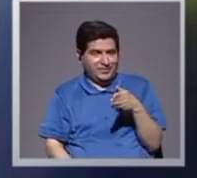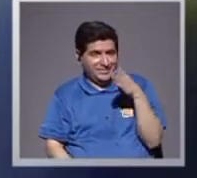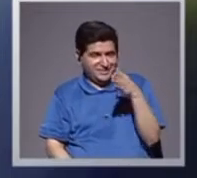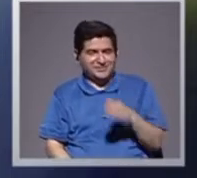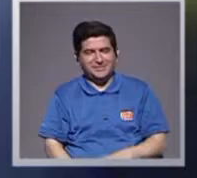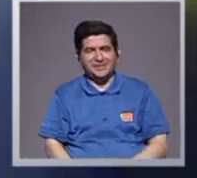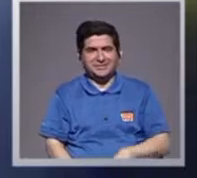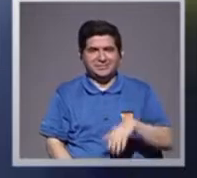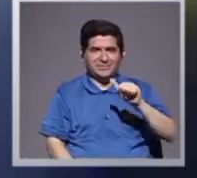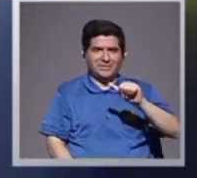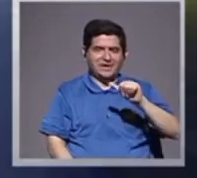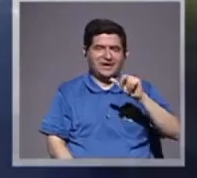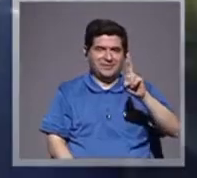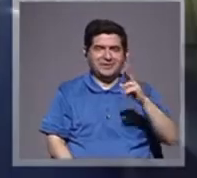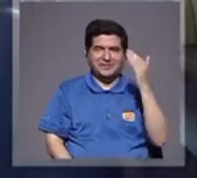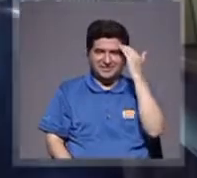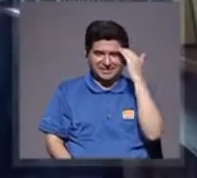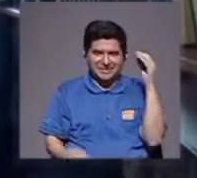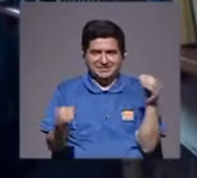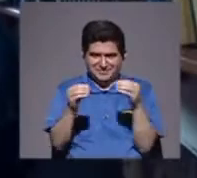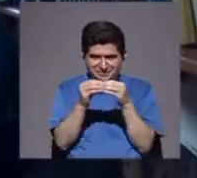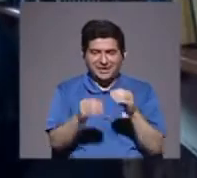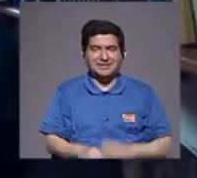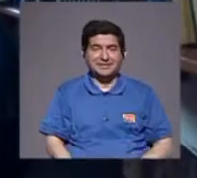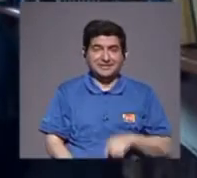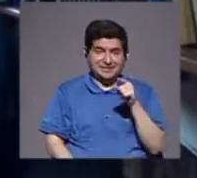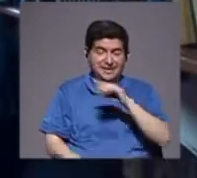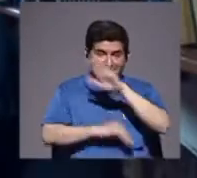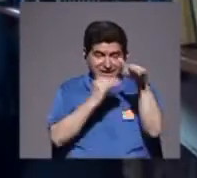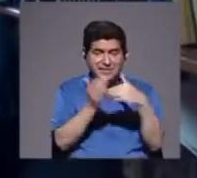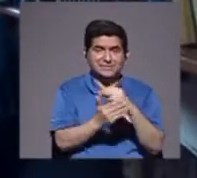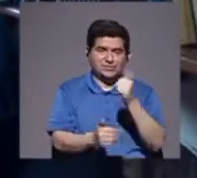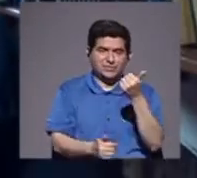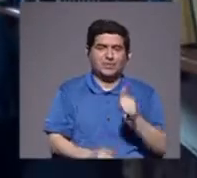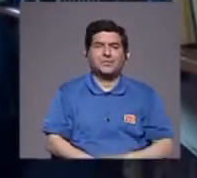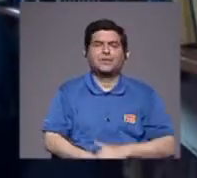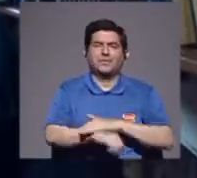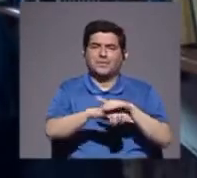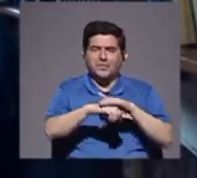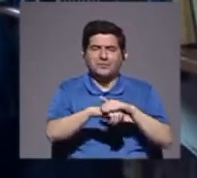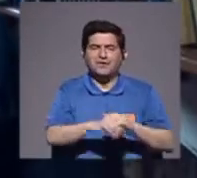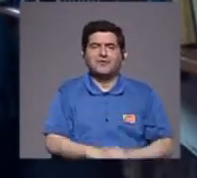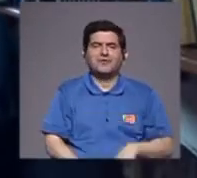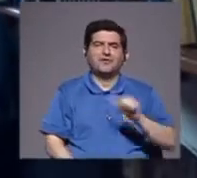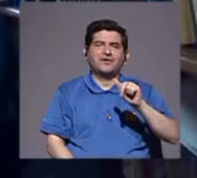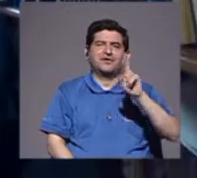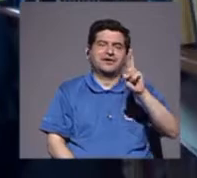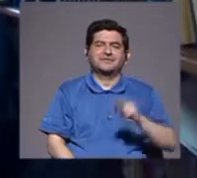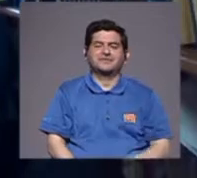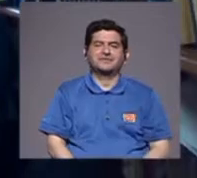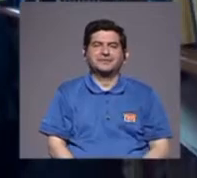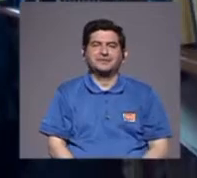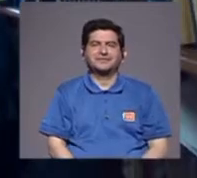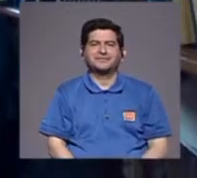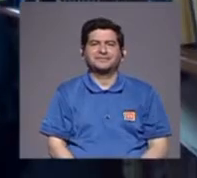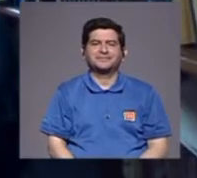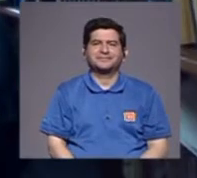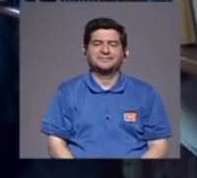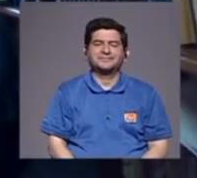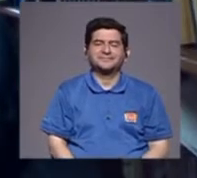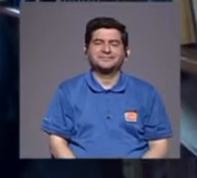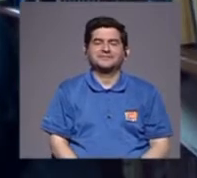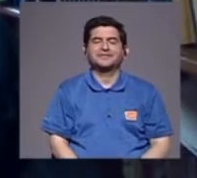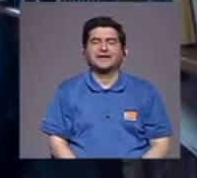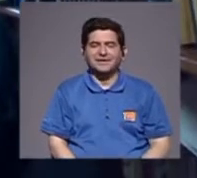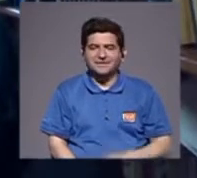don Álvaro sabe más que yo. De eso y de todo lo demás. Por favor, don Álvaro. Muy buenas, muchísimo